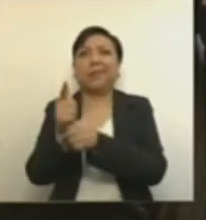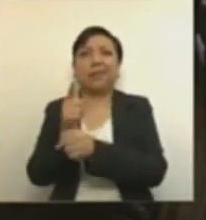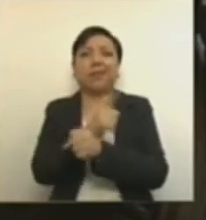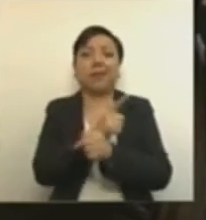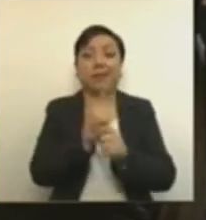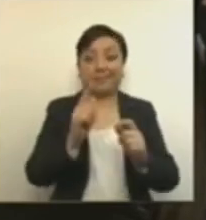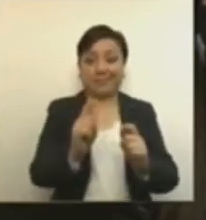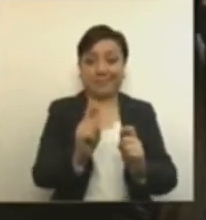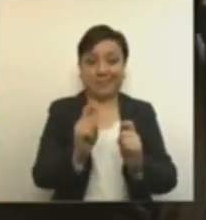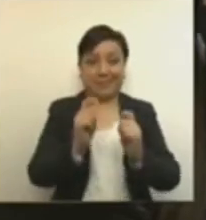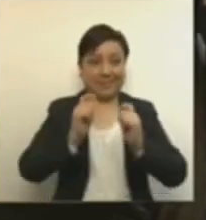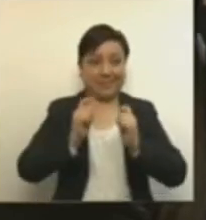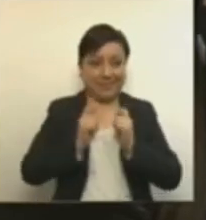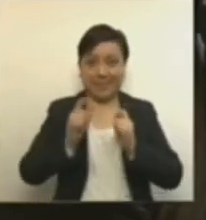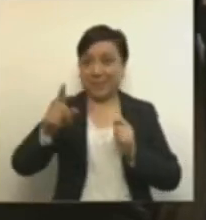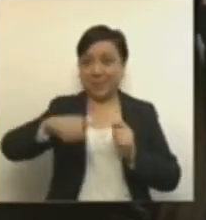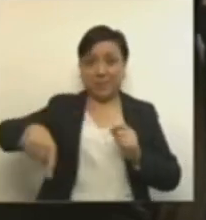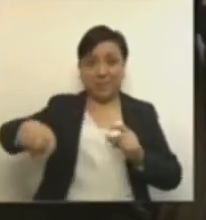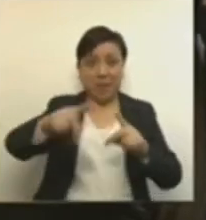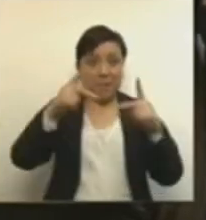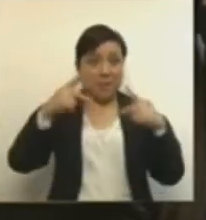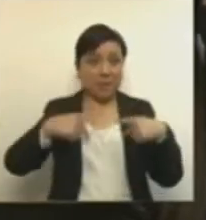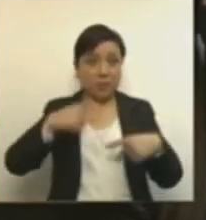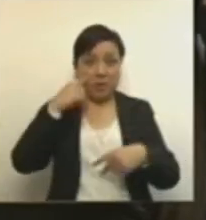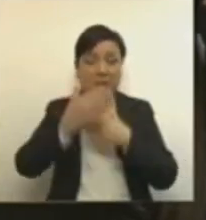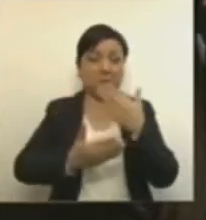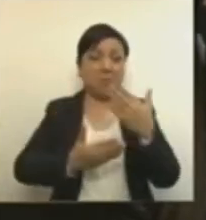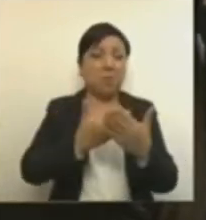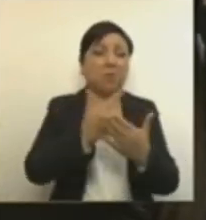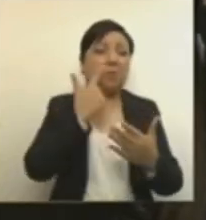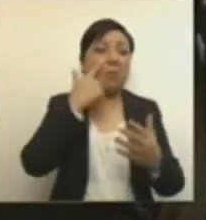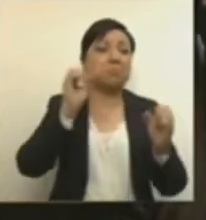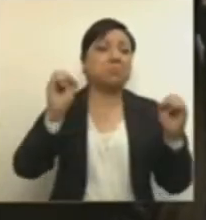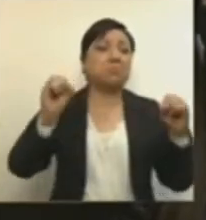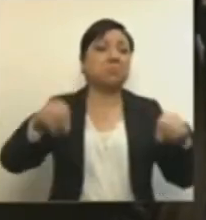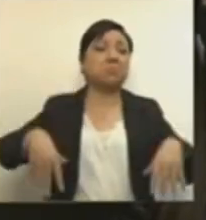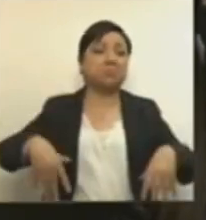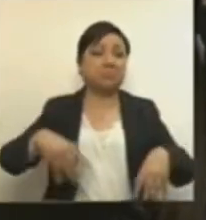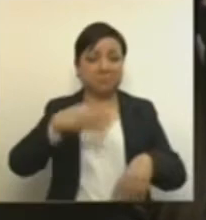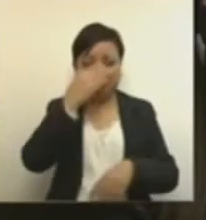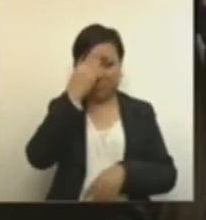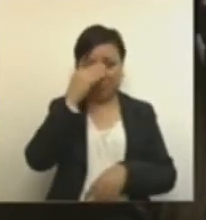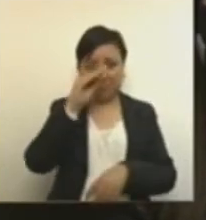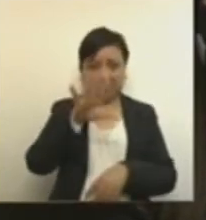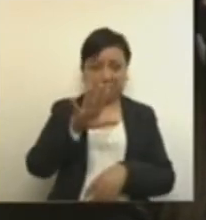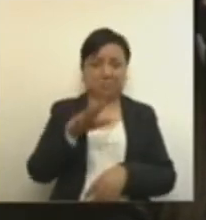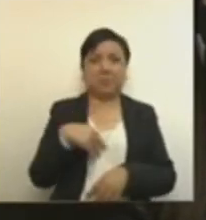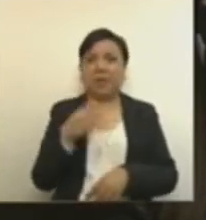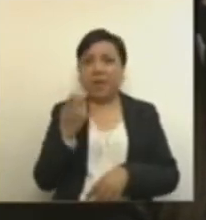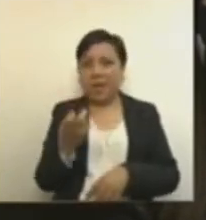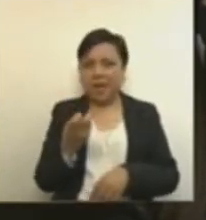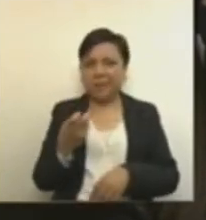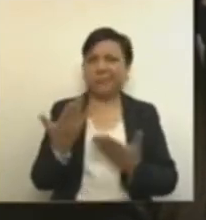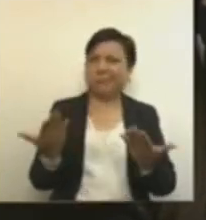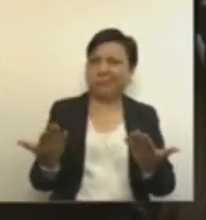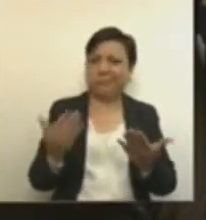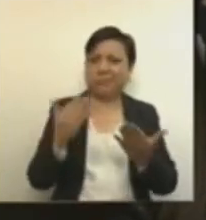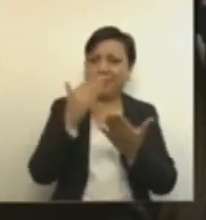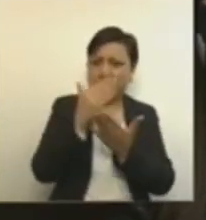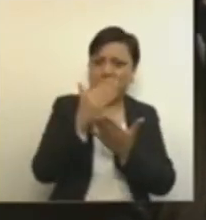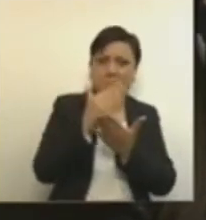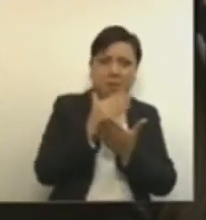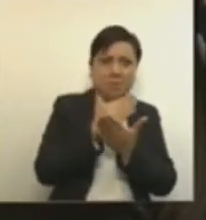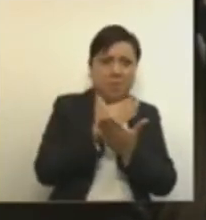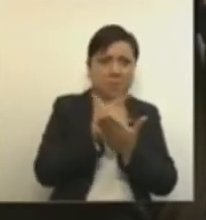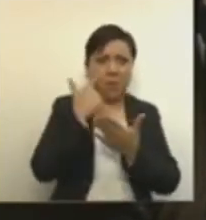a un cajón y las olvidaron. Nadie nos ha explicado por qué dieron la espalda a sus compromisos, pero